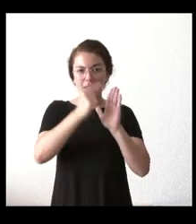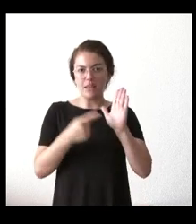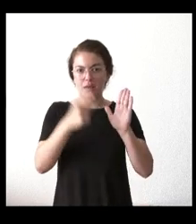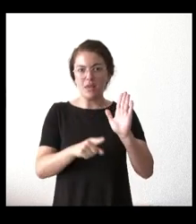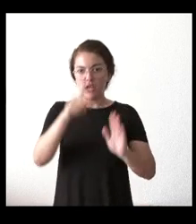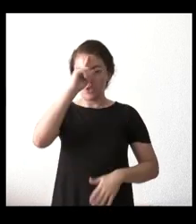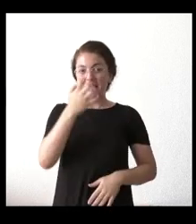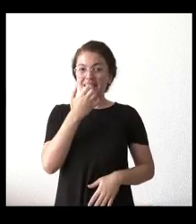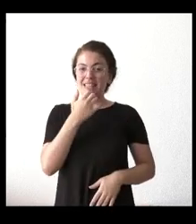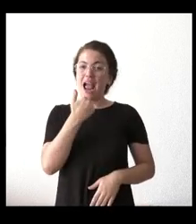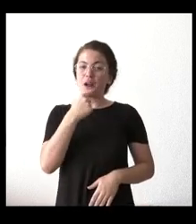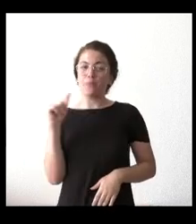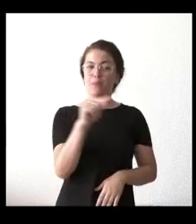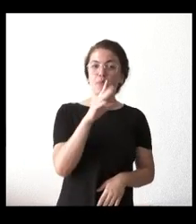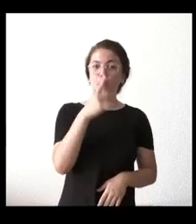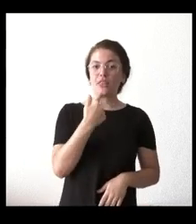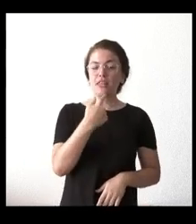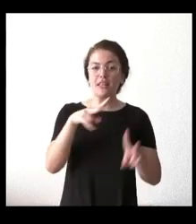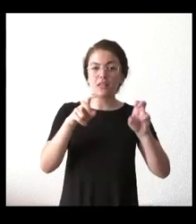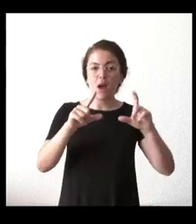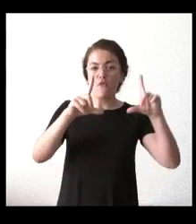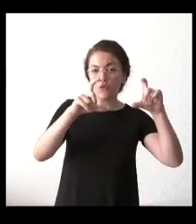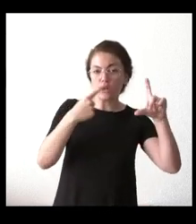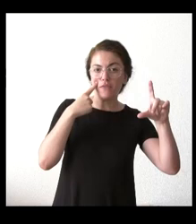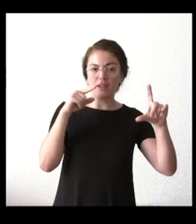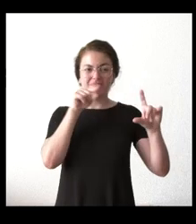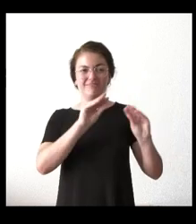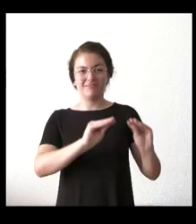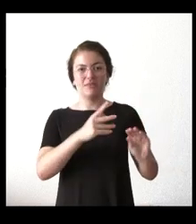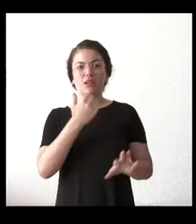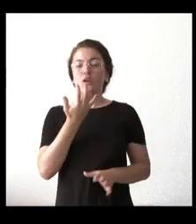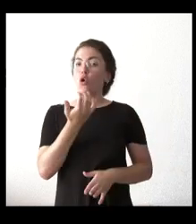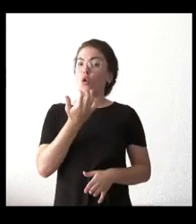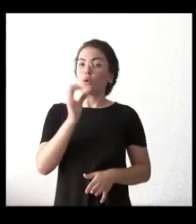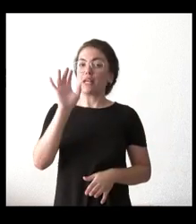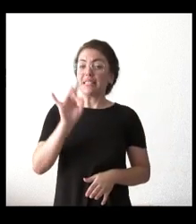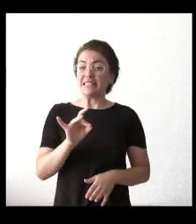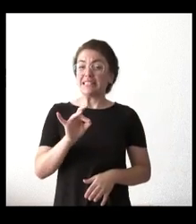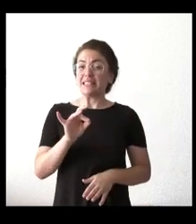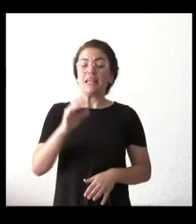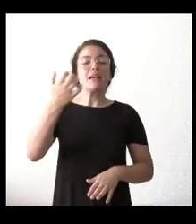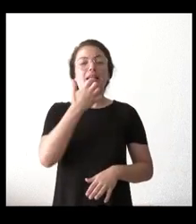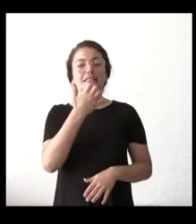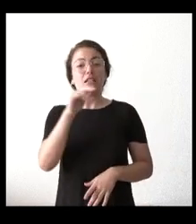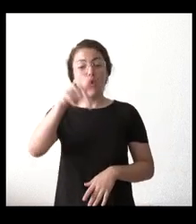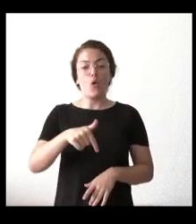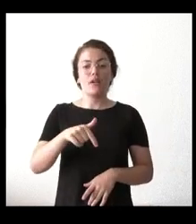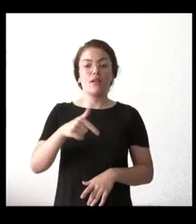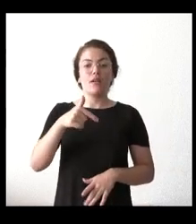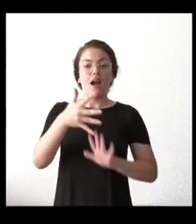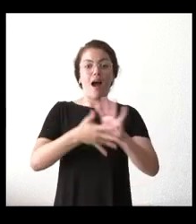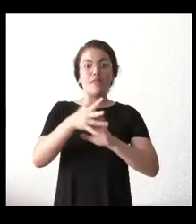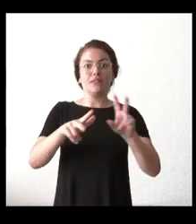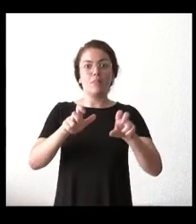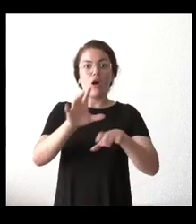habla de esas fotografías o no y por qué, si se aborda en el Consejo de Gobierno, que por qué solo se hablaba de Vox y no del Gobierno